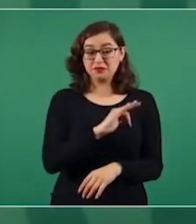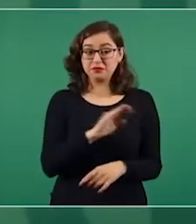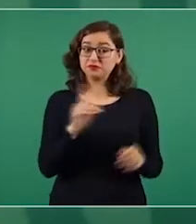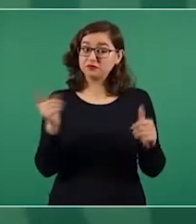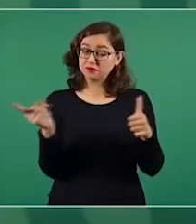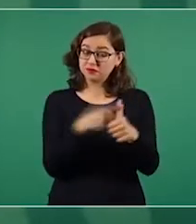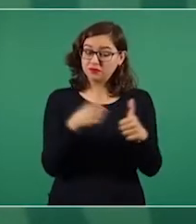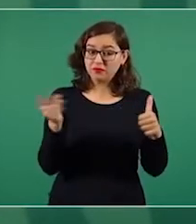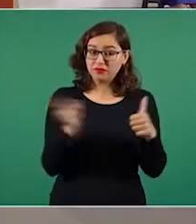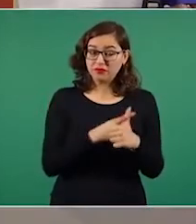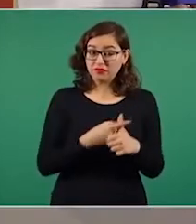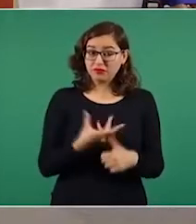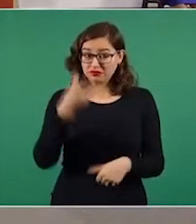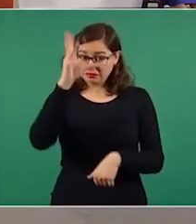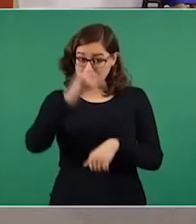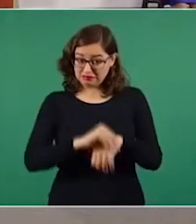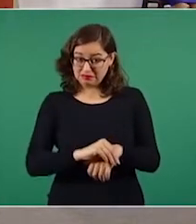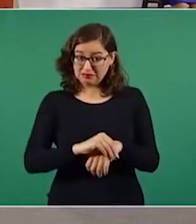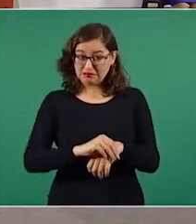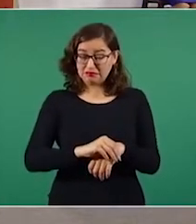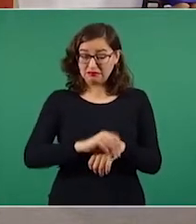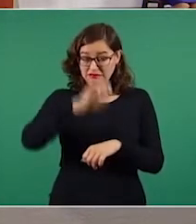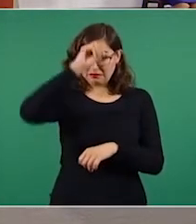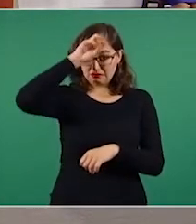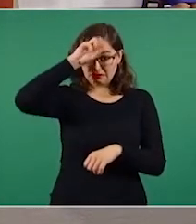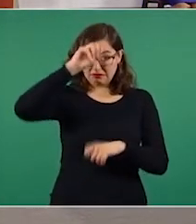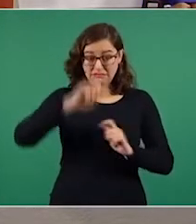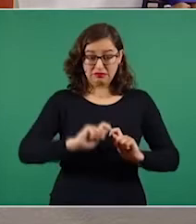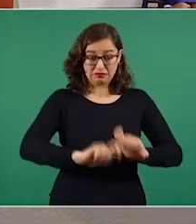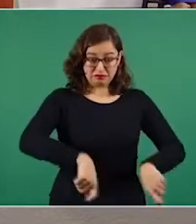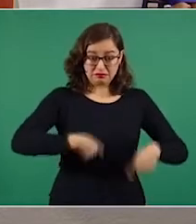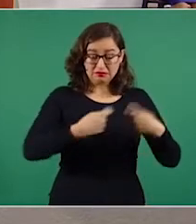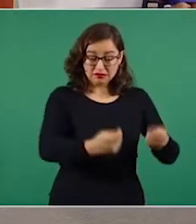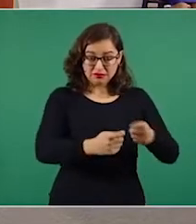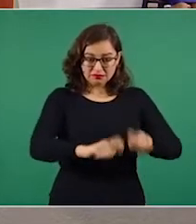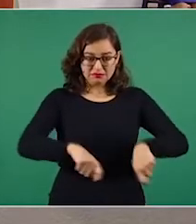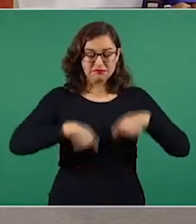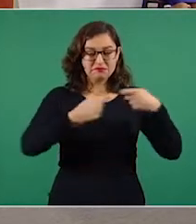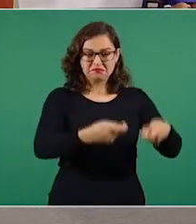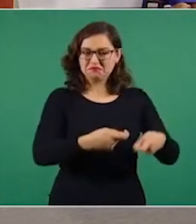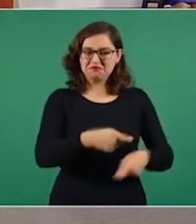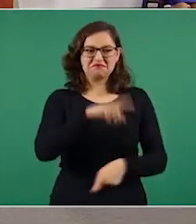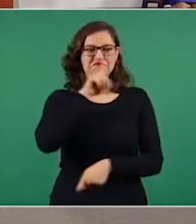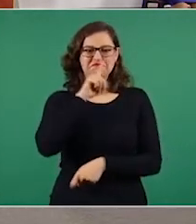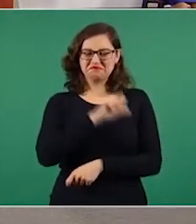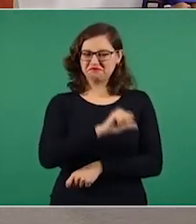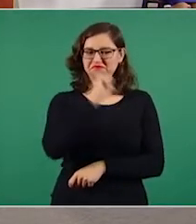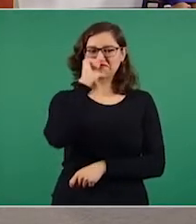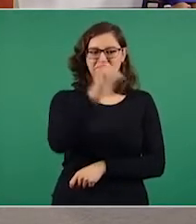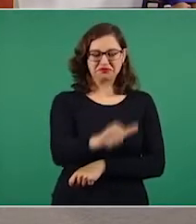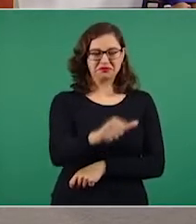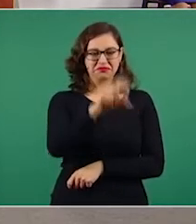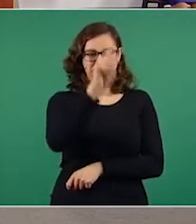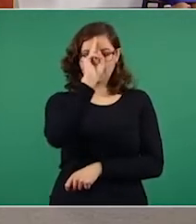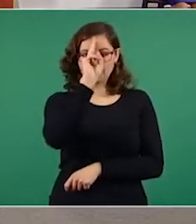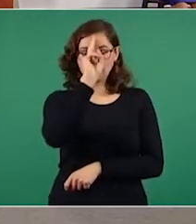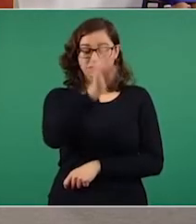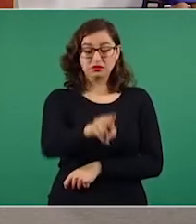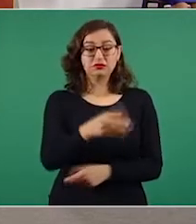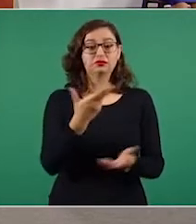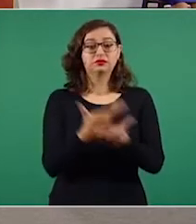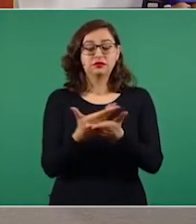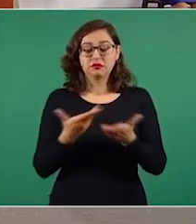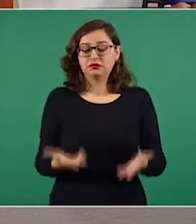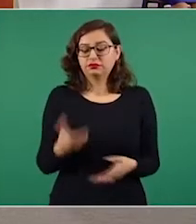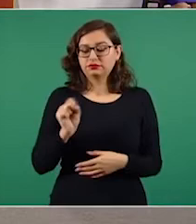mineras a cielo abierto, como sucedió en el caso del cerro de San Pedro. Lo que ahora hace Semarnat es justamente